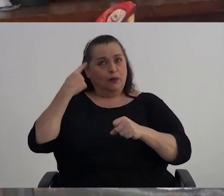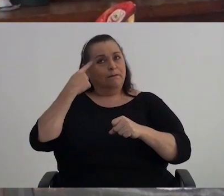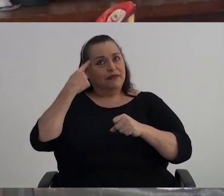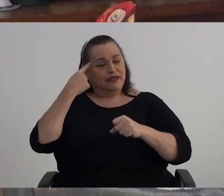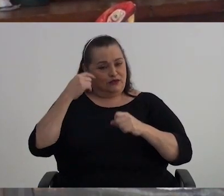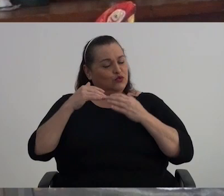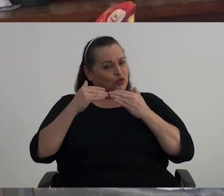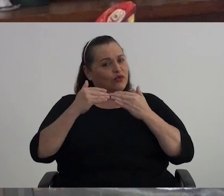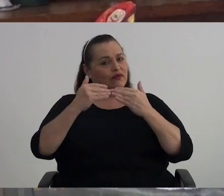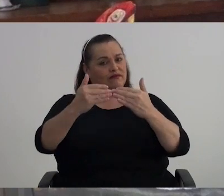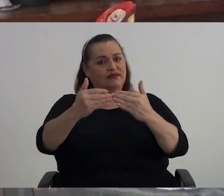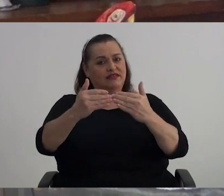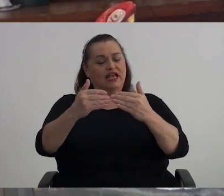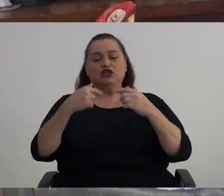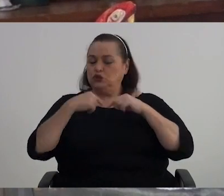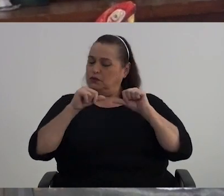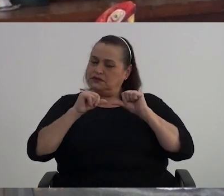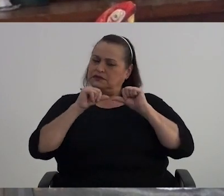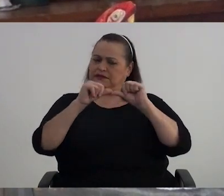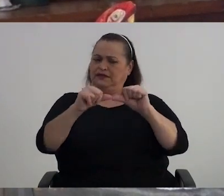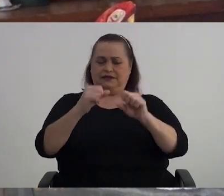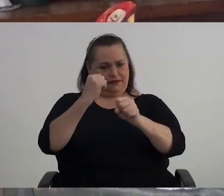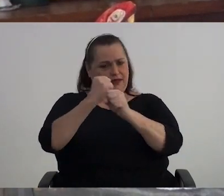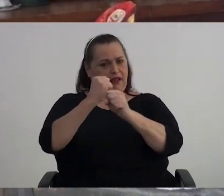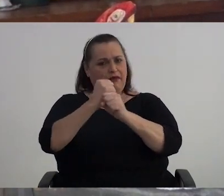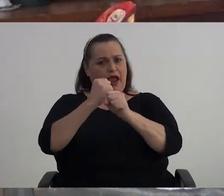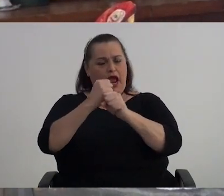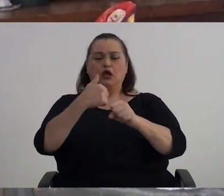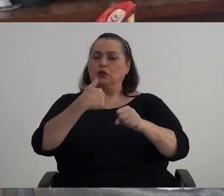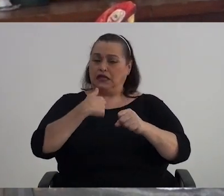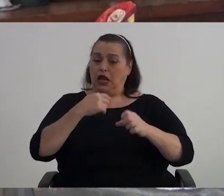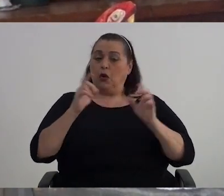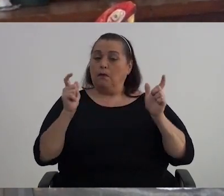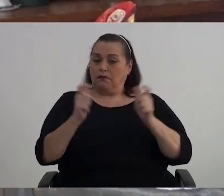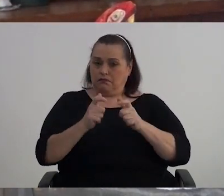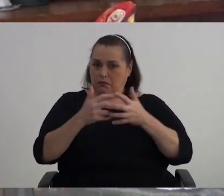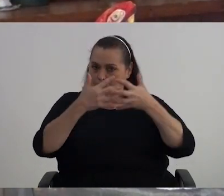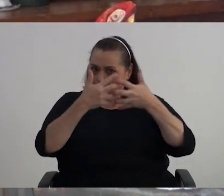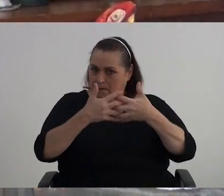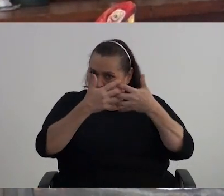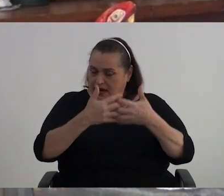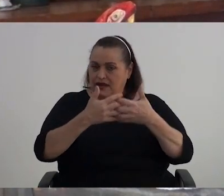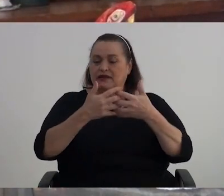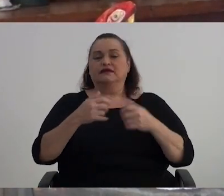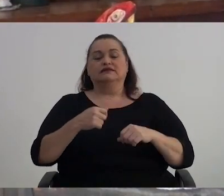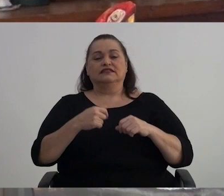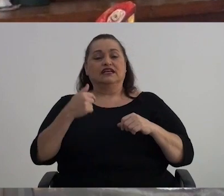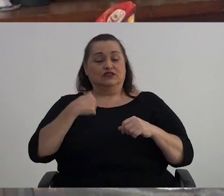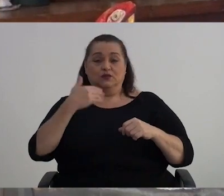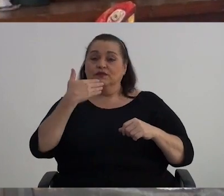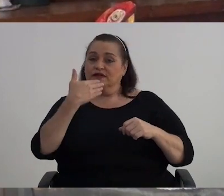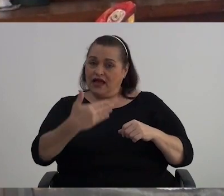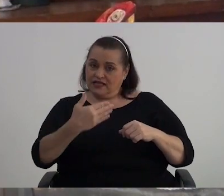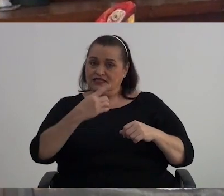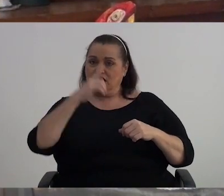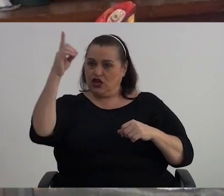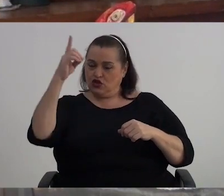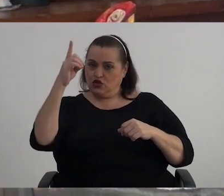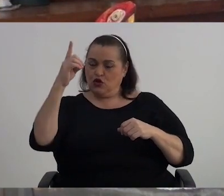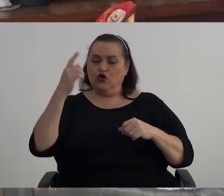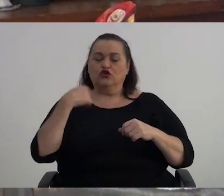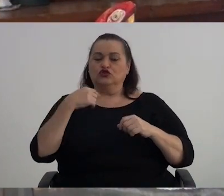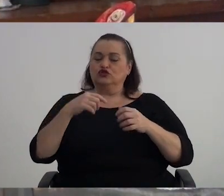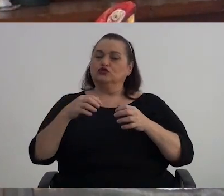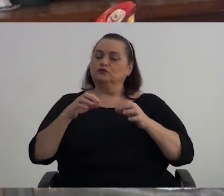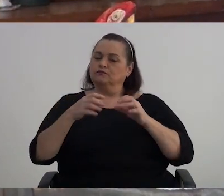todavía Este Seguir adelante Trabajando Yo tengo mi empresa Muy Este Gracias a Dios Consolidada